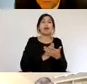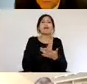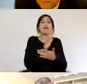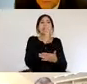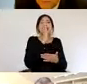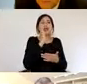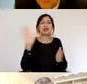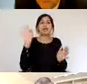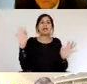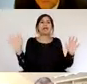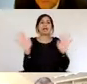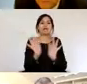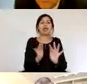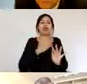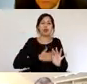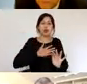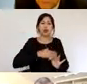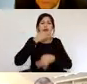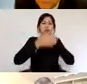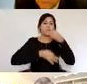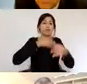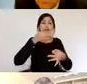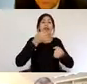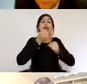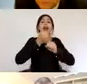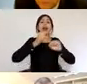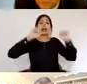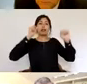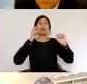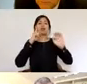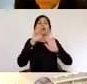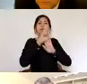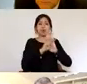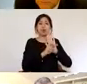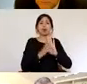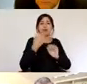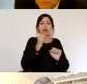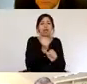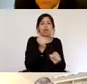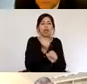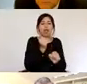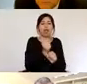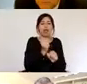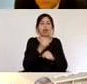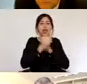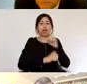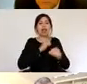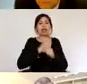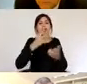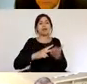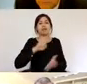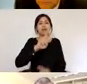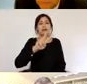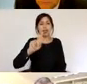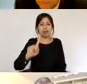entonces quería anunciarles cuáles son los proyectos que vamos a estar trabajando durante el año 2021 durante